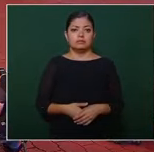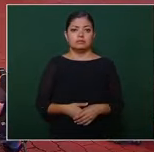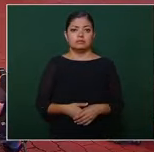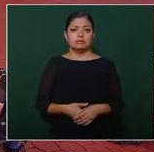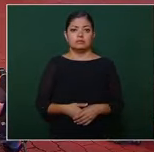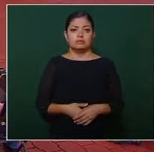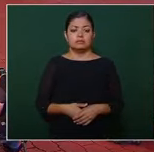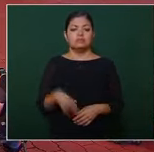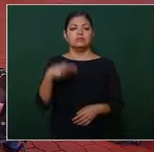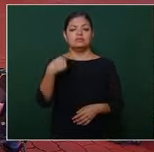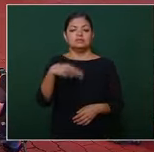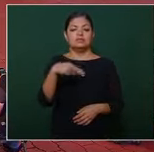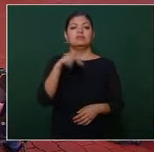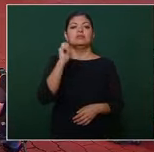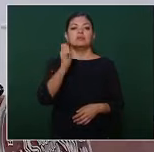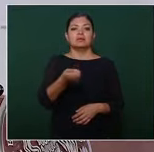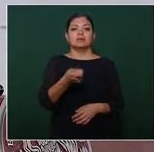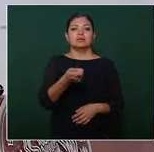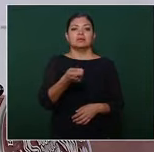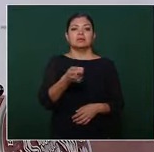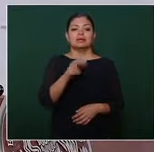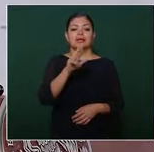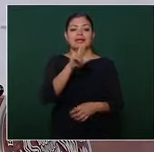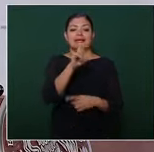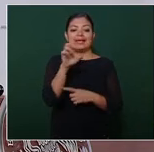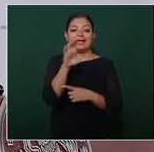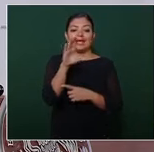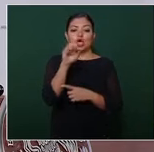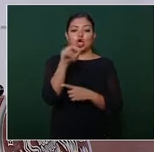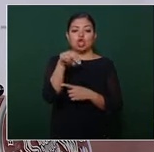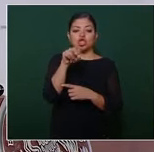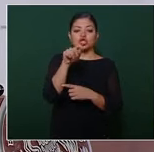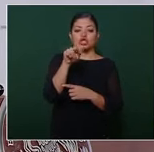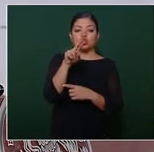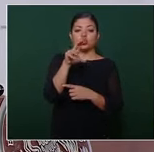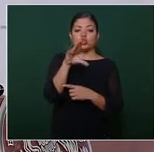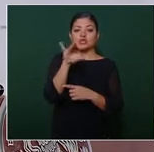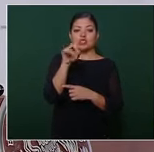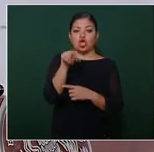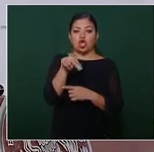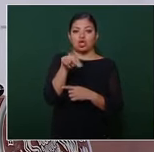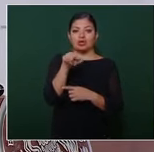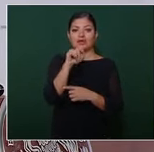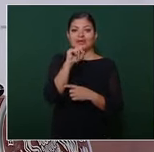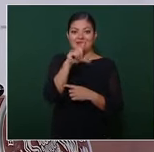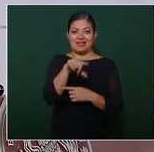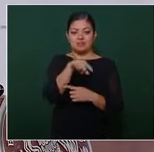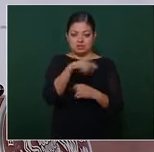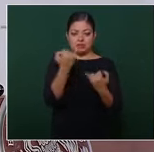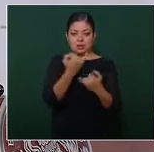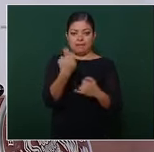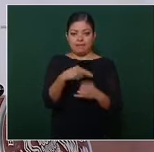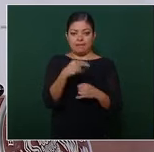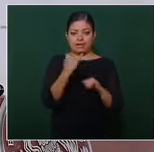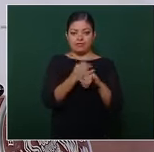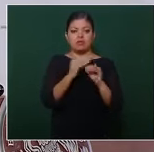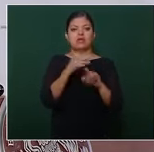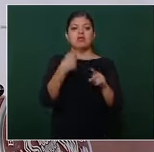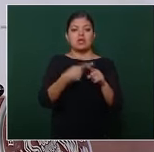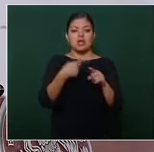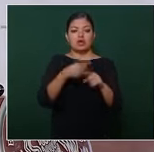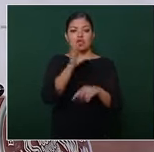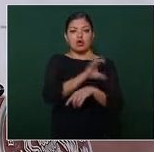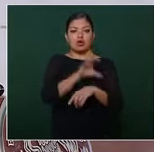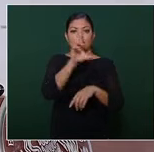se llama reconstrucción en Jalisco el informe me lo manda la coordinadora